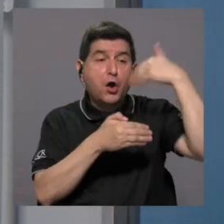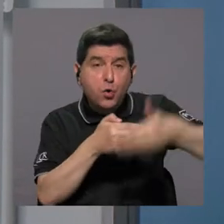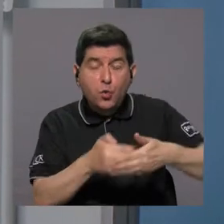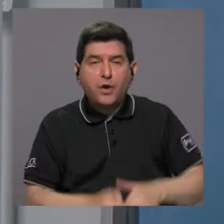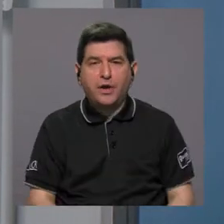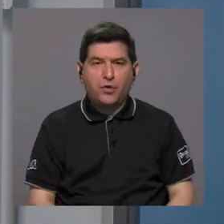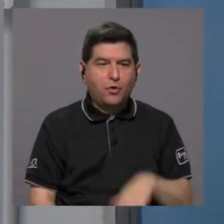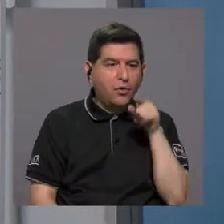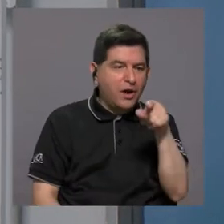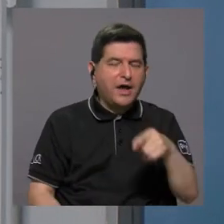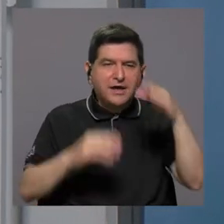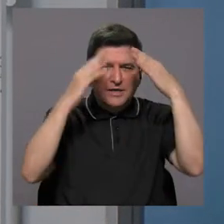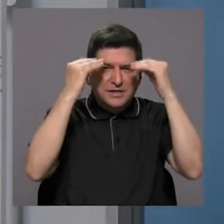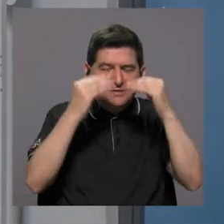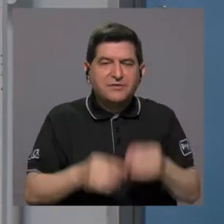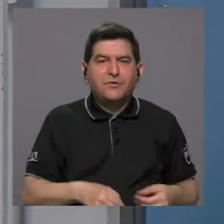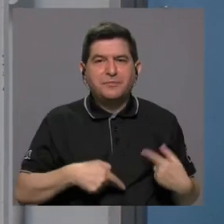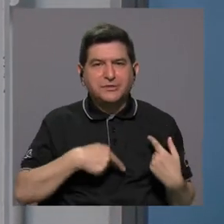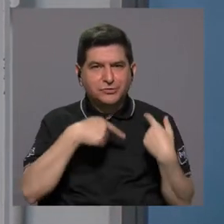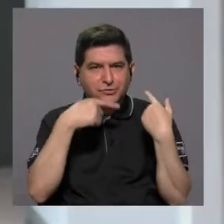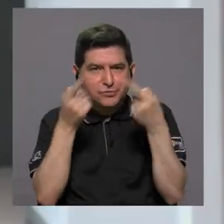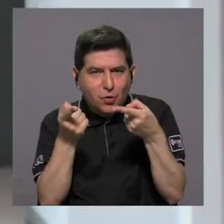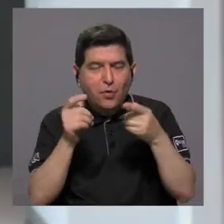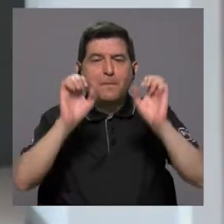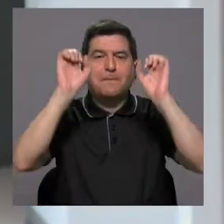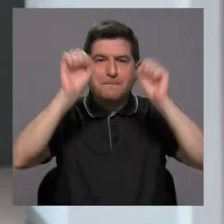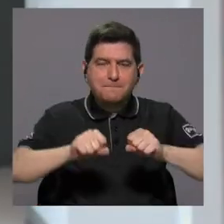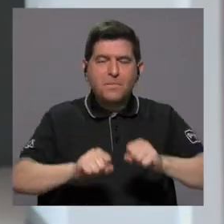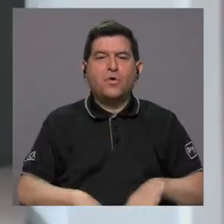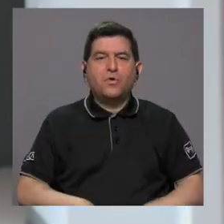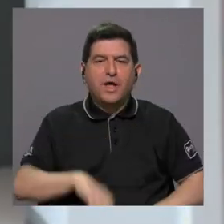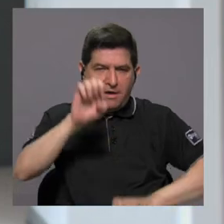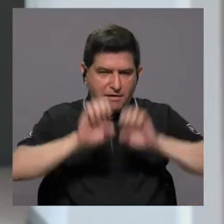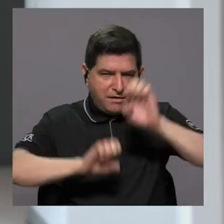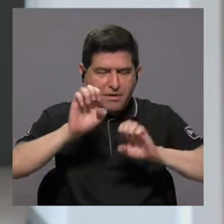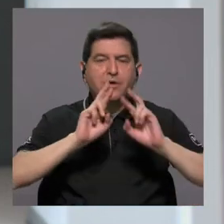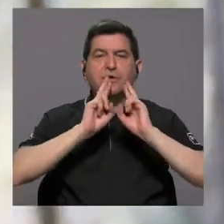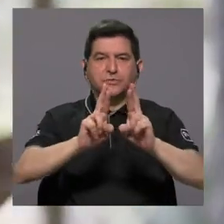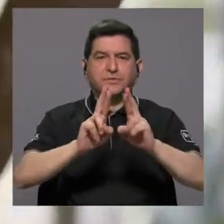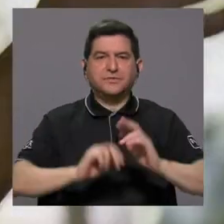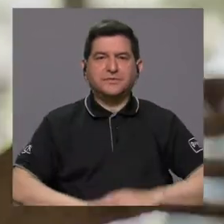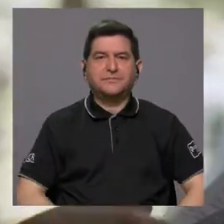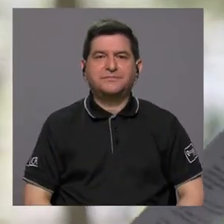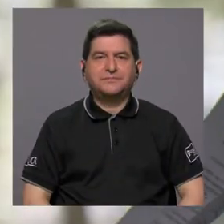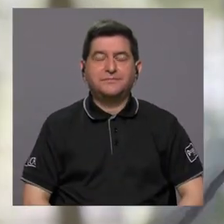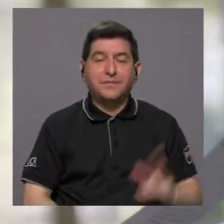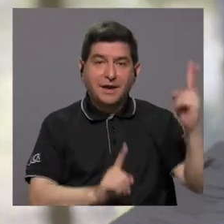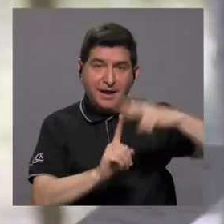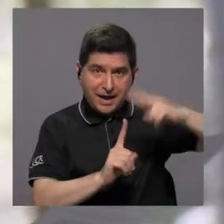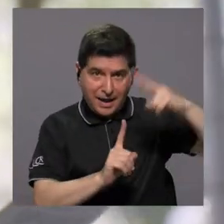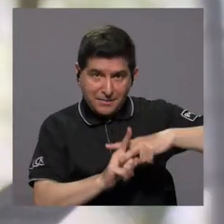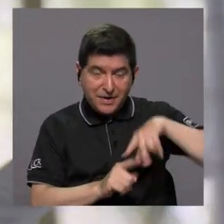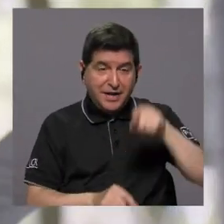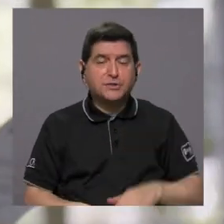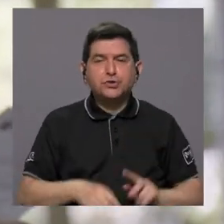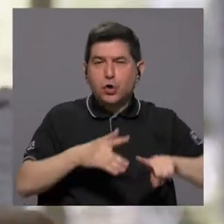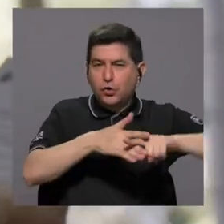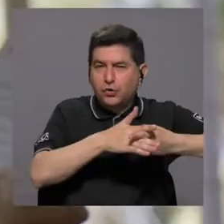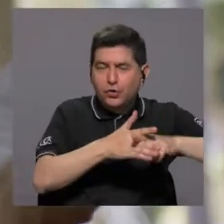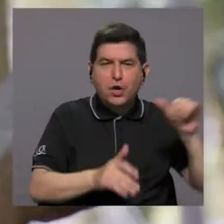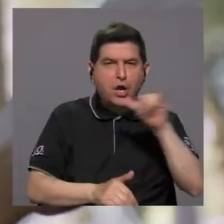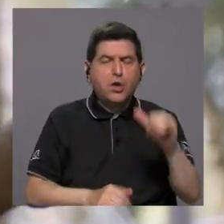después capturamos esa información para obtener los resultados. La aplicación de estos